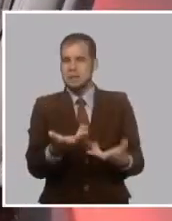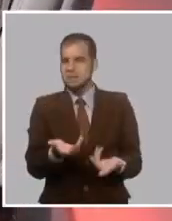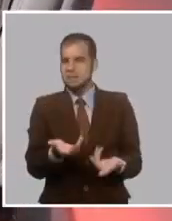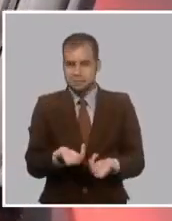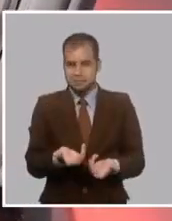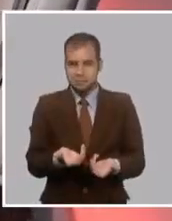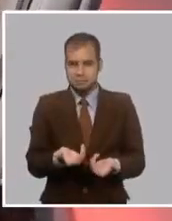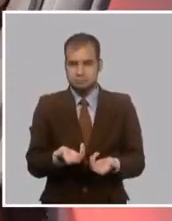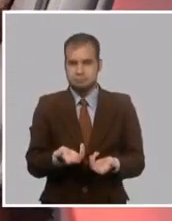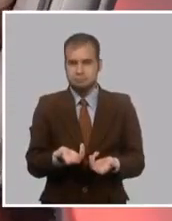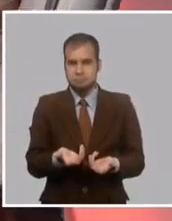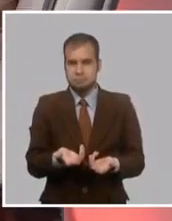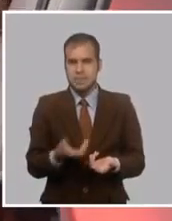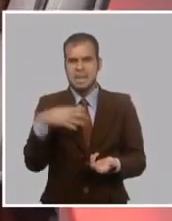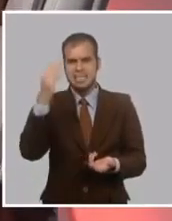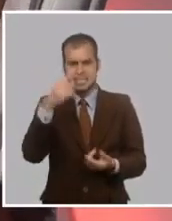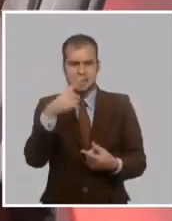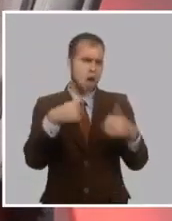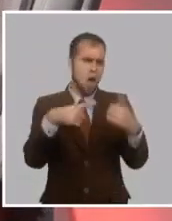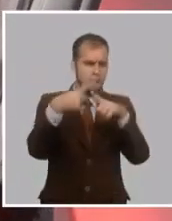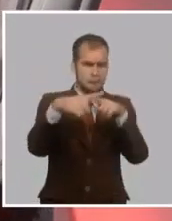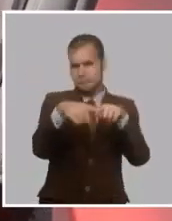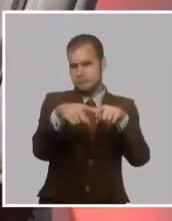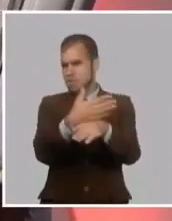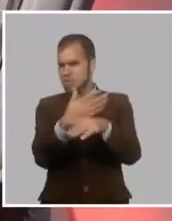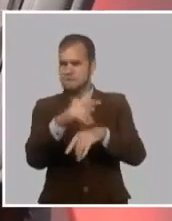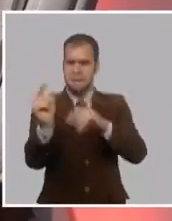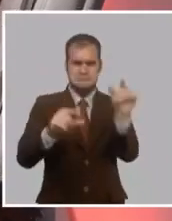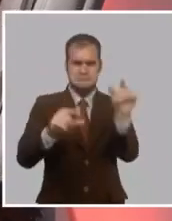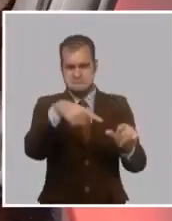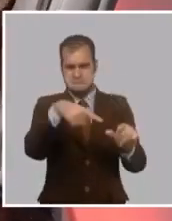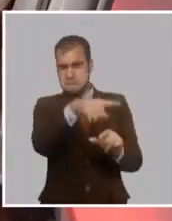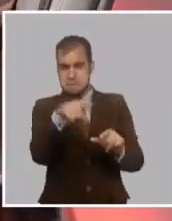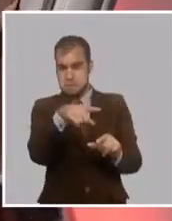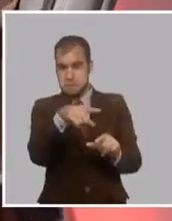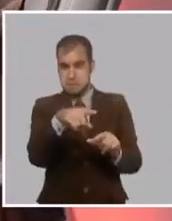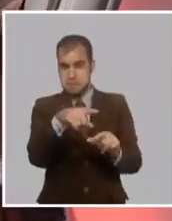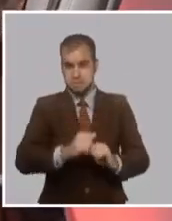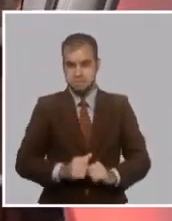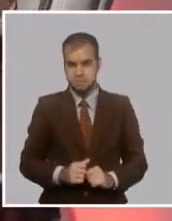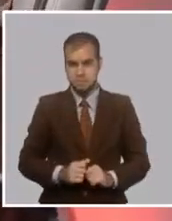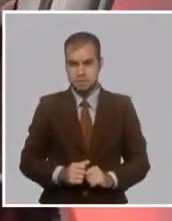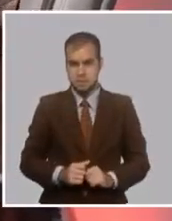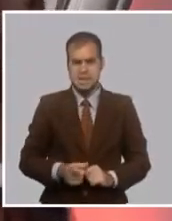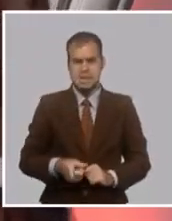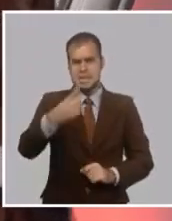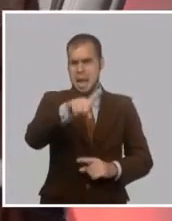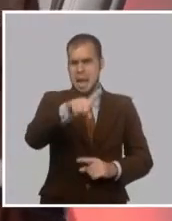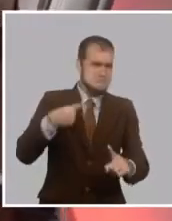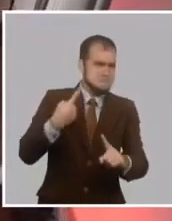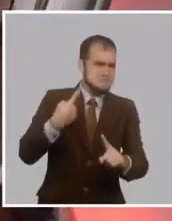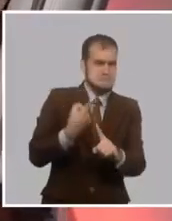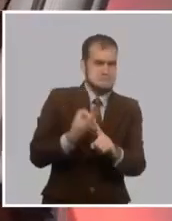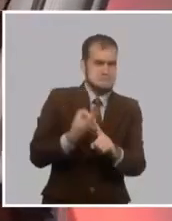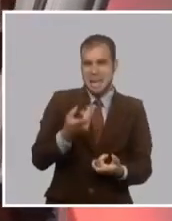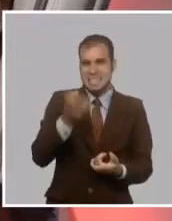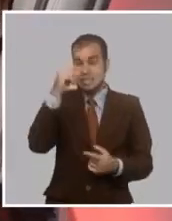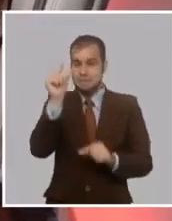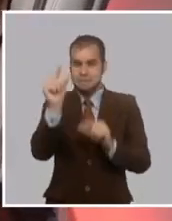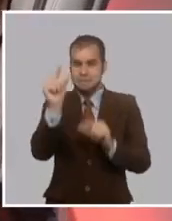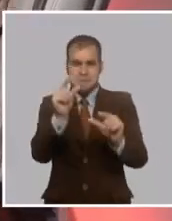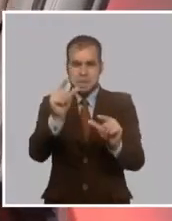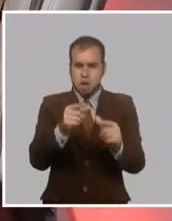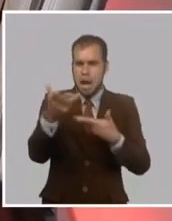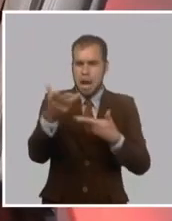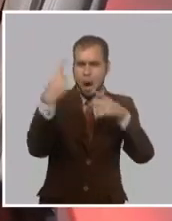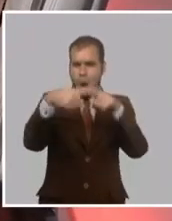Baraguá, los de Indoro, los de Pizapel, los de Balsacol, a los que se suman los amisionistas, los autonomistas, los integristas,